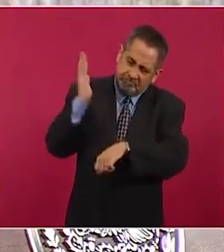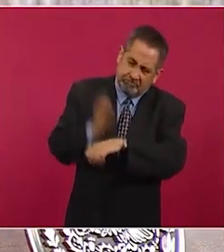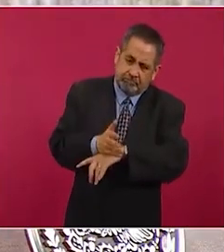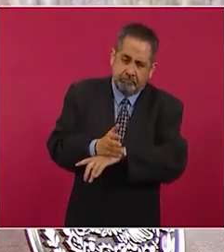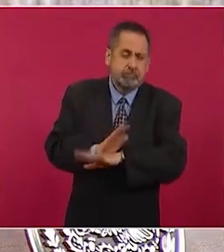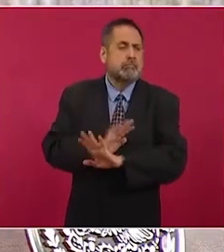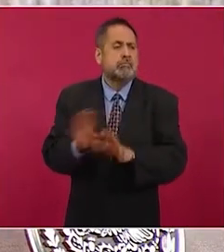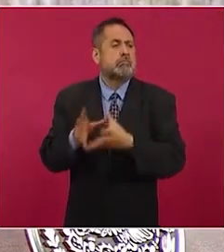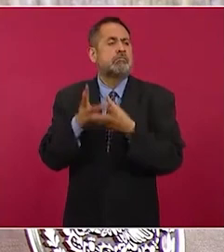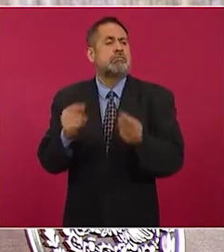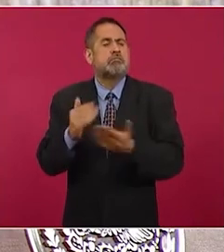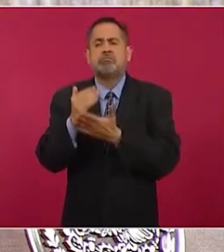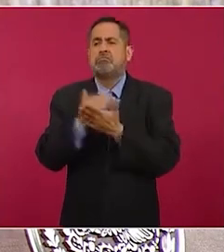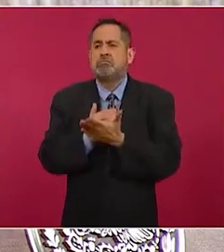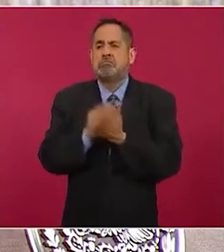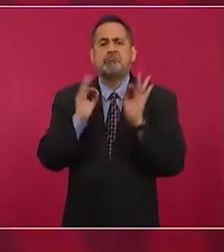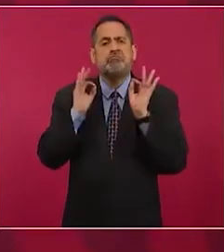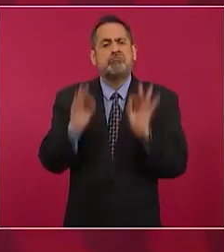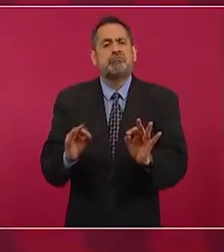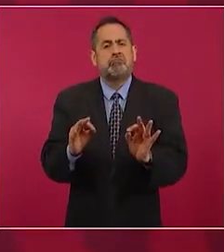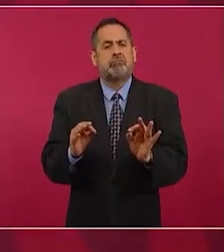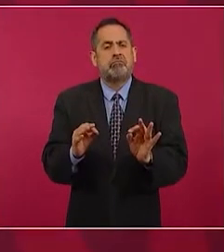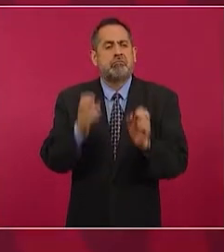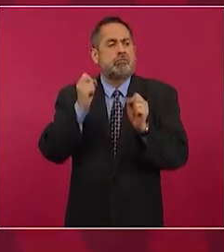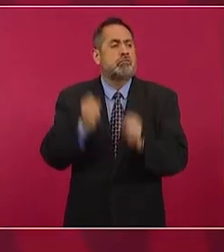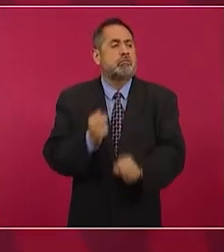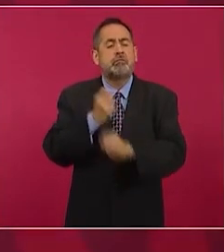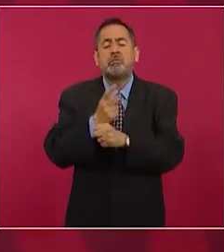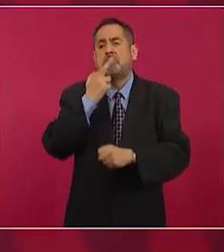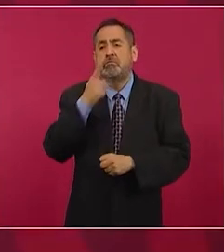el problema de la inseguridad y de la violencia en México.